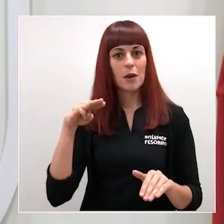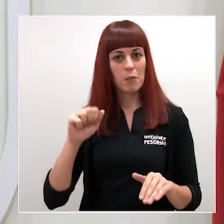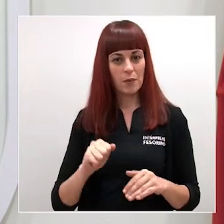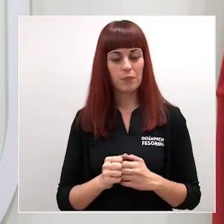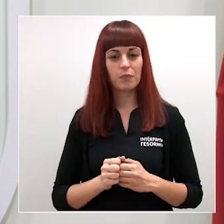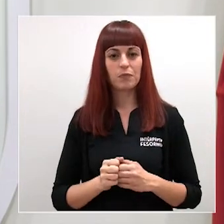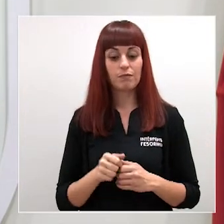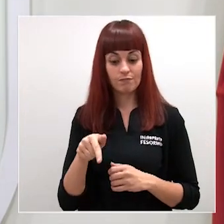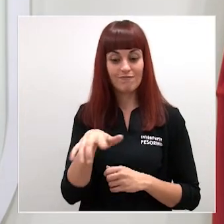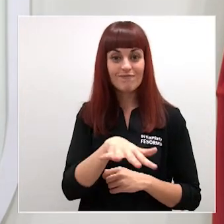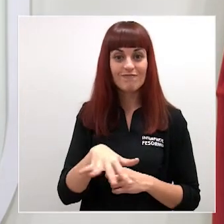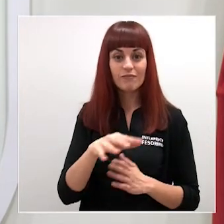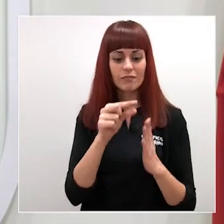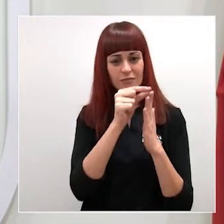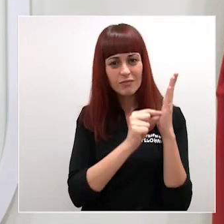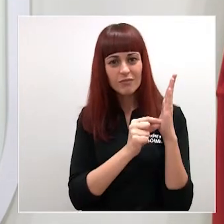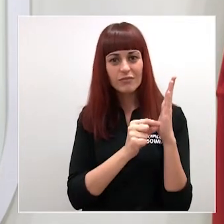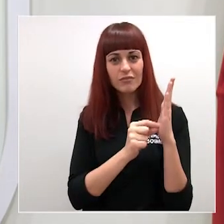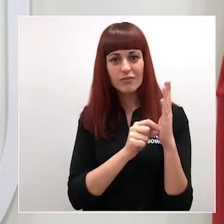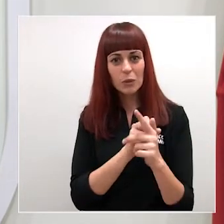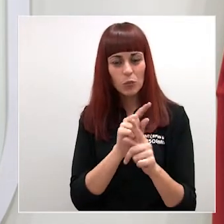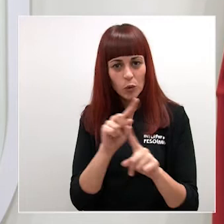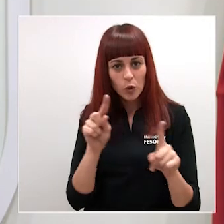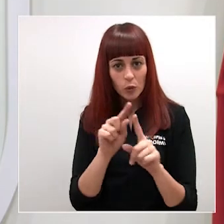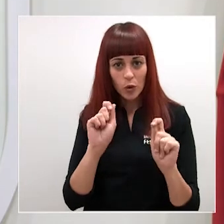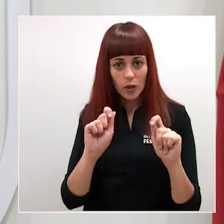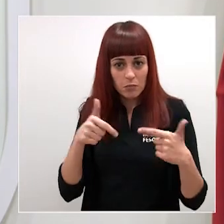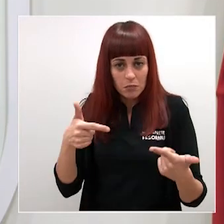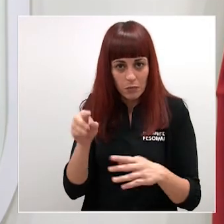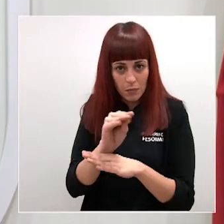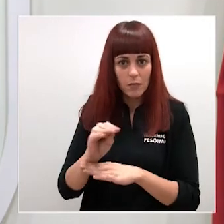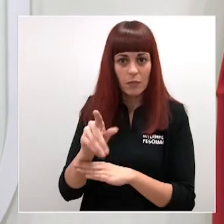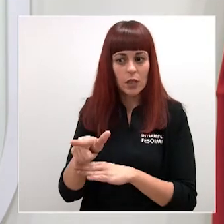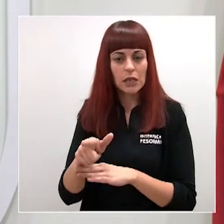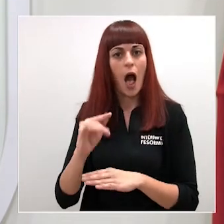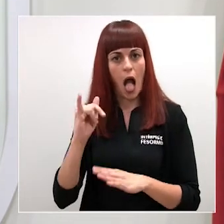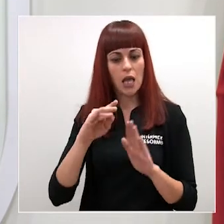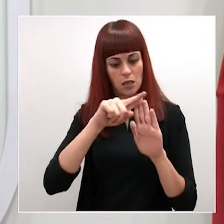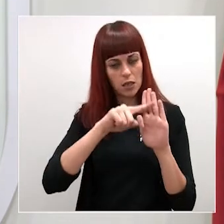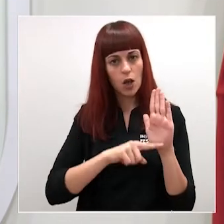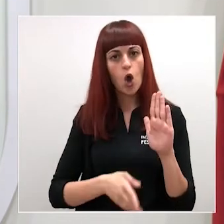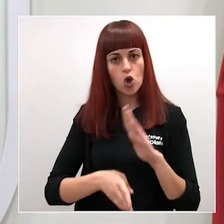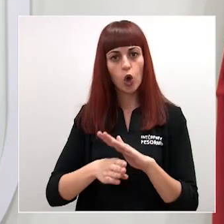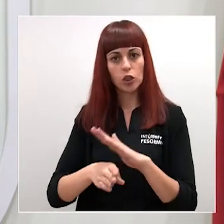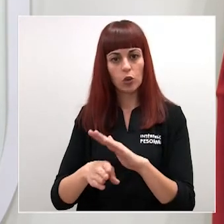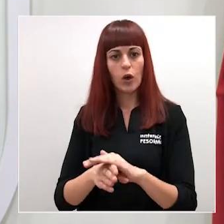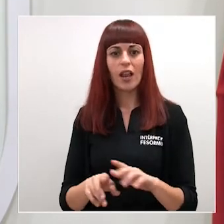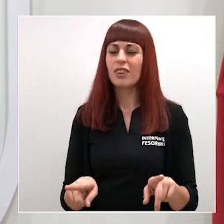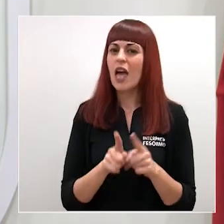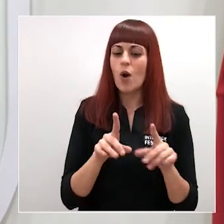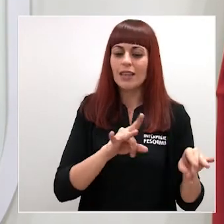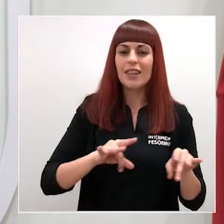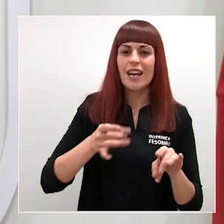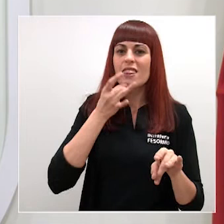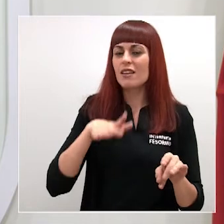restricciones medioambientales van a seguir existiendo independientemente como digo de quien adquiera los terrenos en cualquier caso